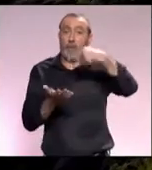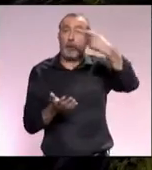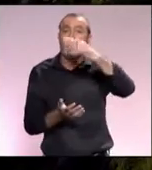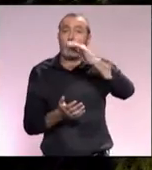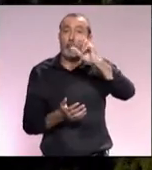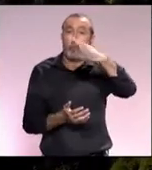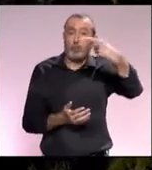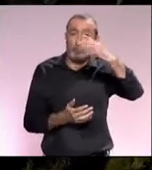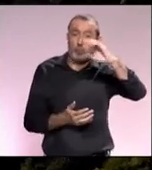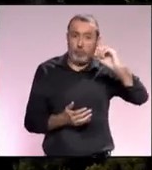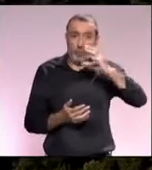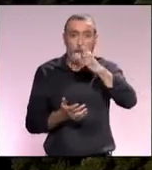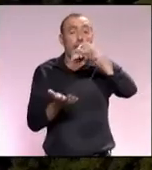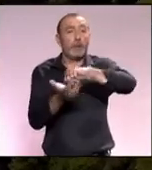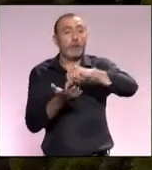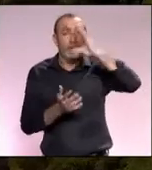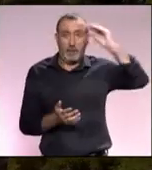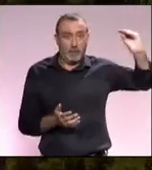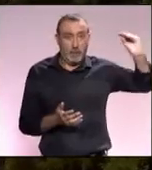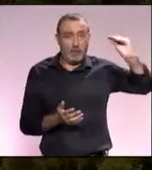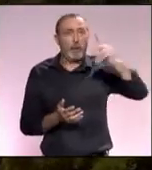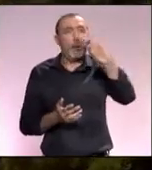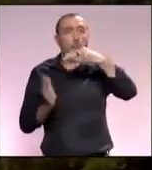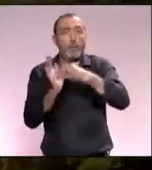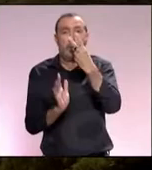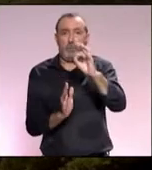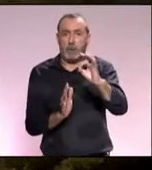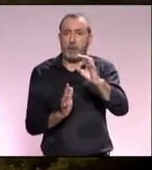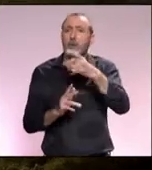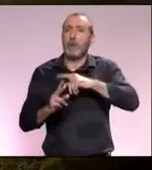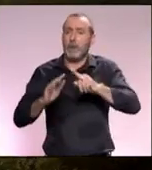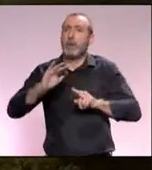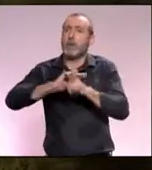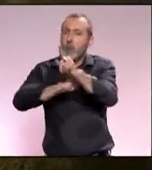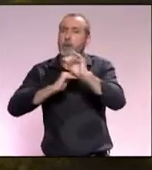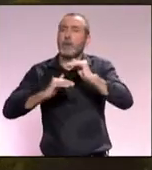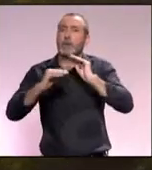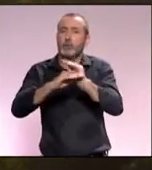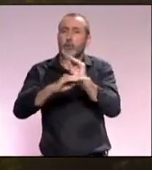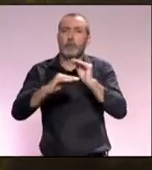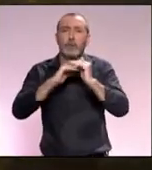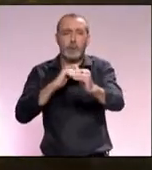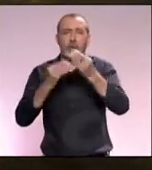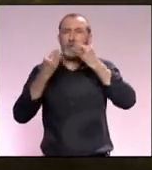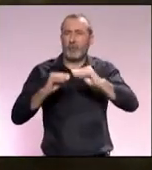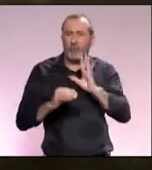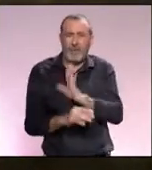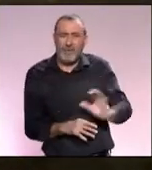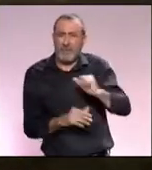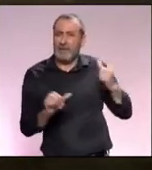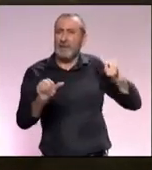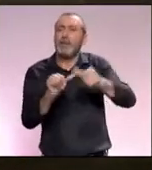Gotemburgo, Capital Europea del Turismo Inteligente 2020, floreciente de innovación y sostenibilidad con una historia